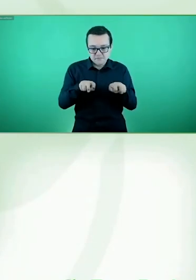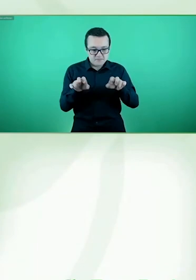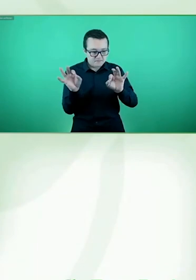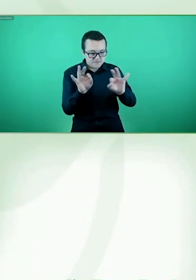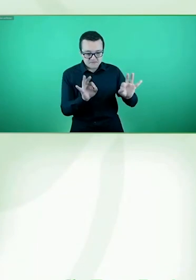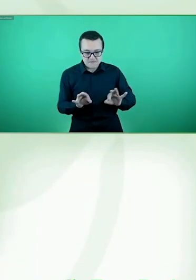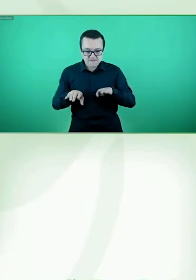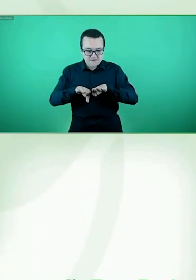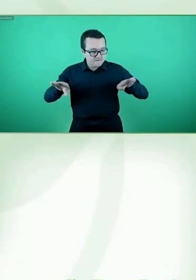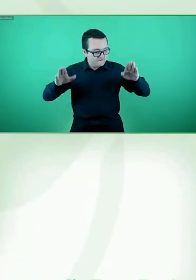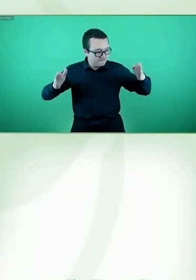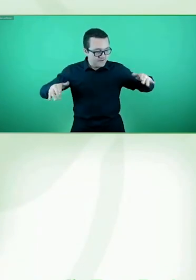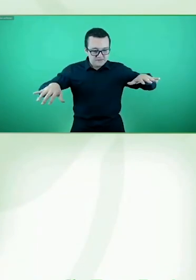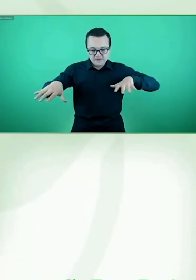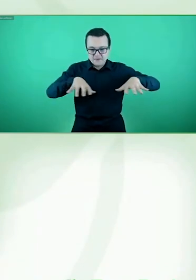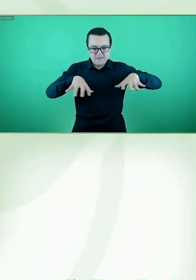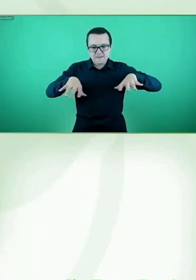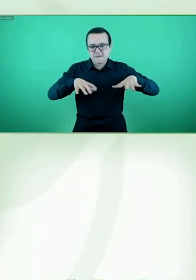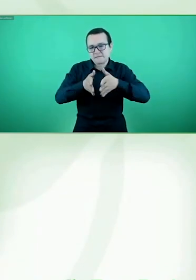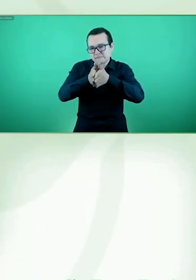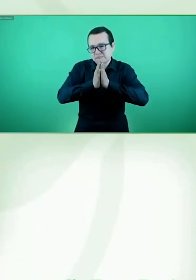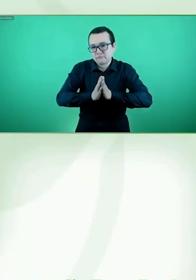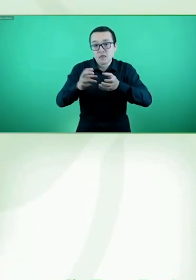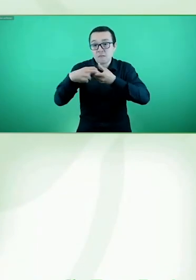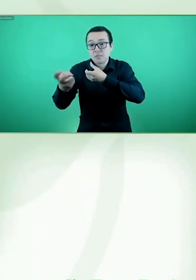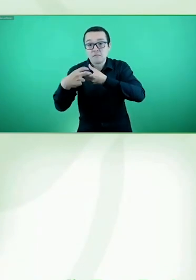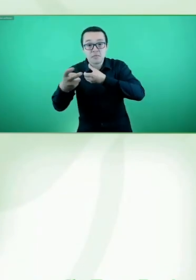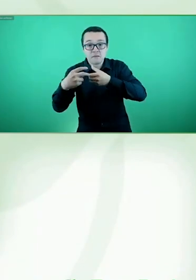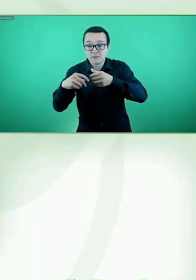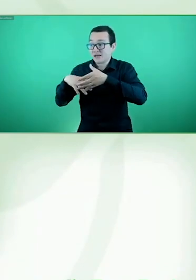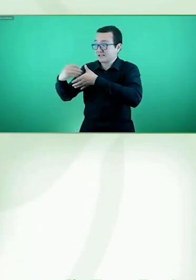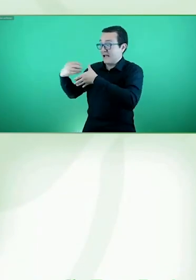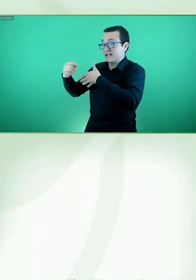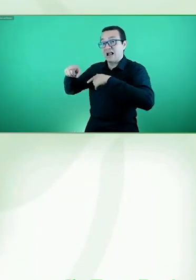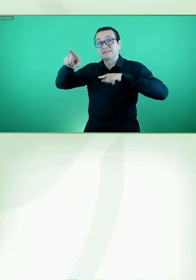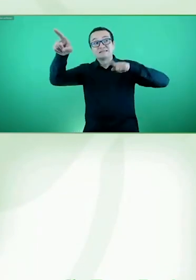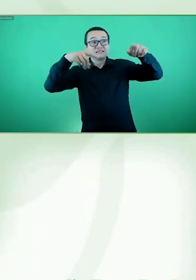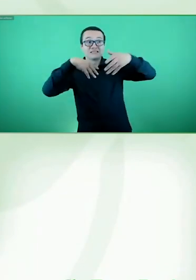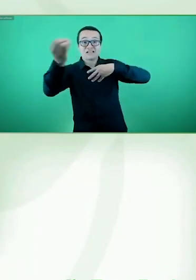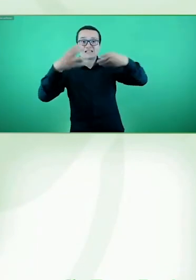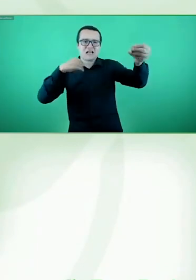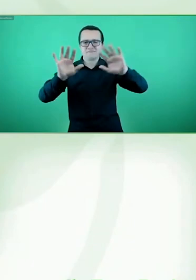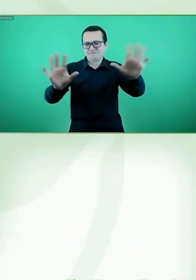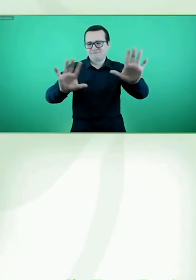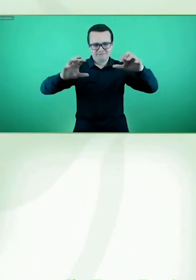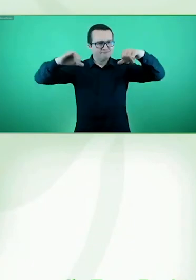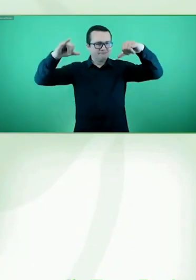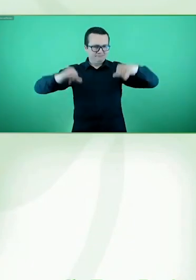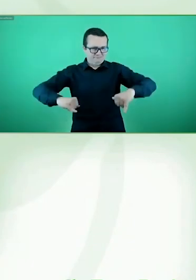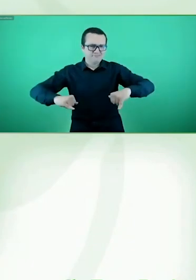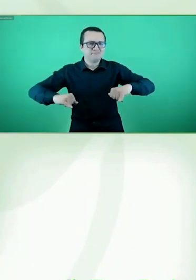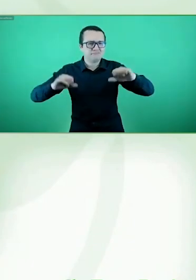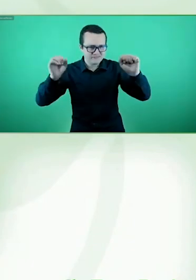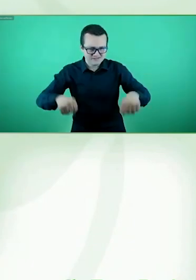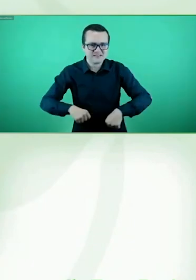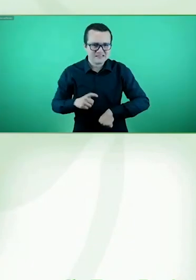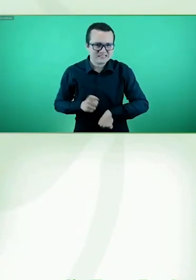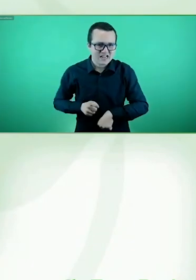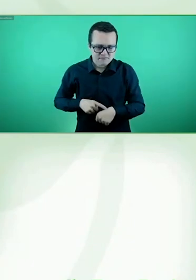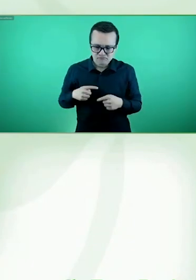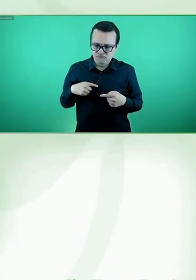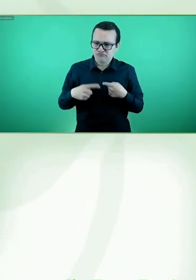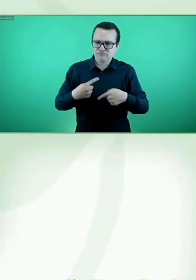Os pedimos que no os vayáis de la sala para, bueno, garantizar que recuperamos el tiempo de agenda, que estamos un poquito